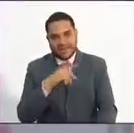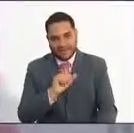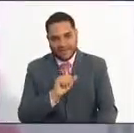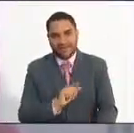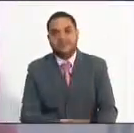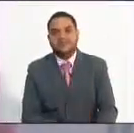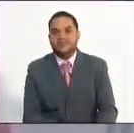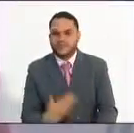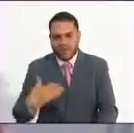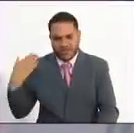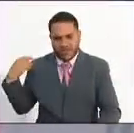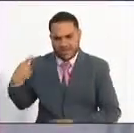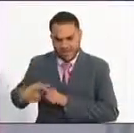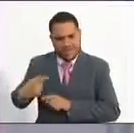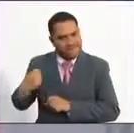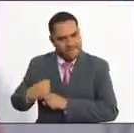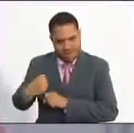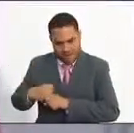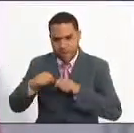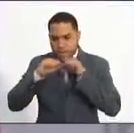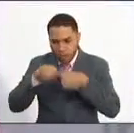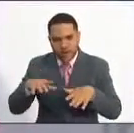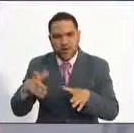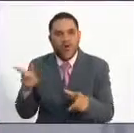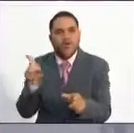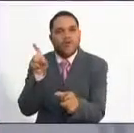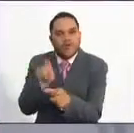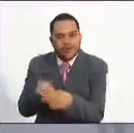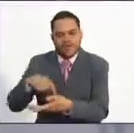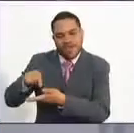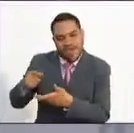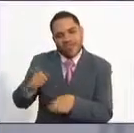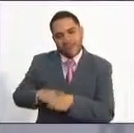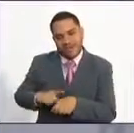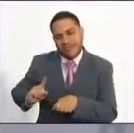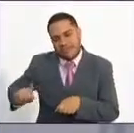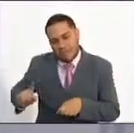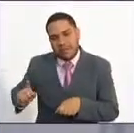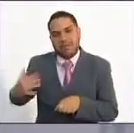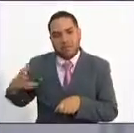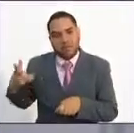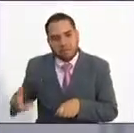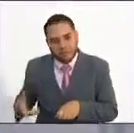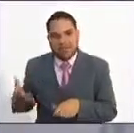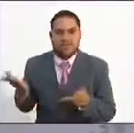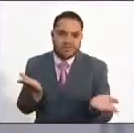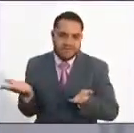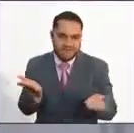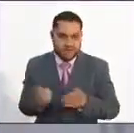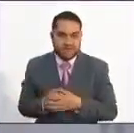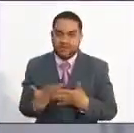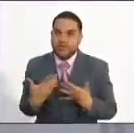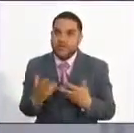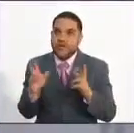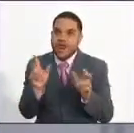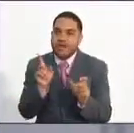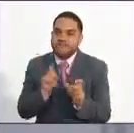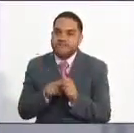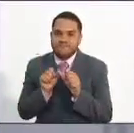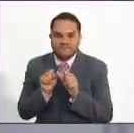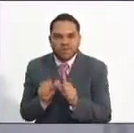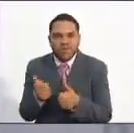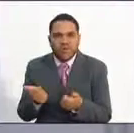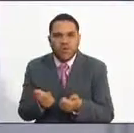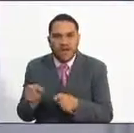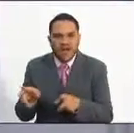Siempre trabajé con el sector público como contratista y mi aspiración era entrar a un cargo de carrera